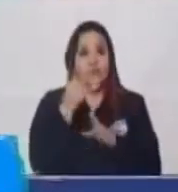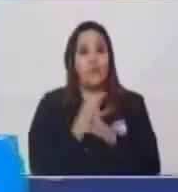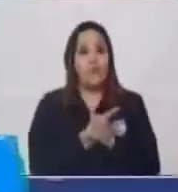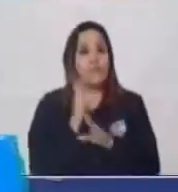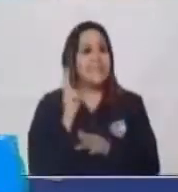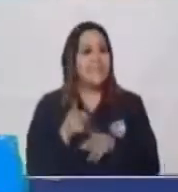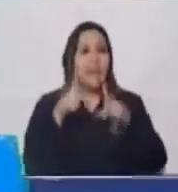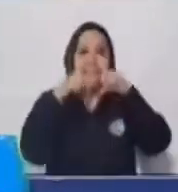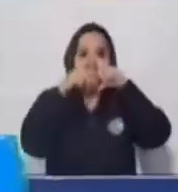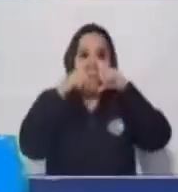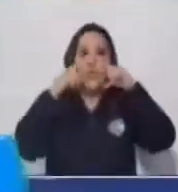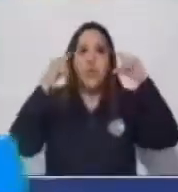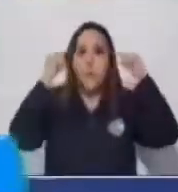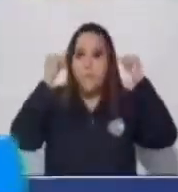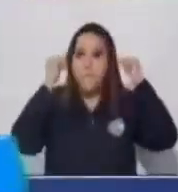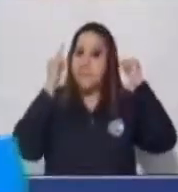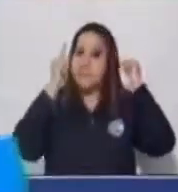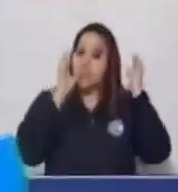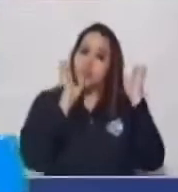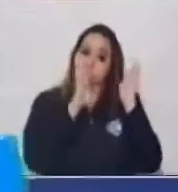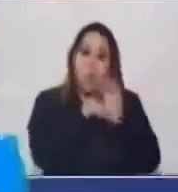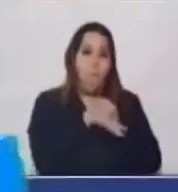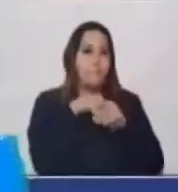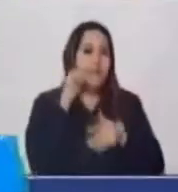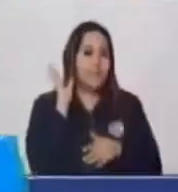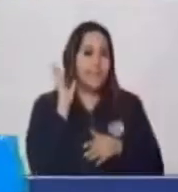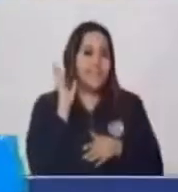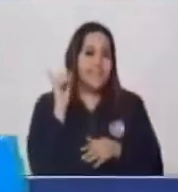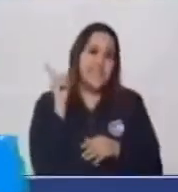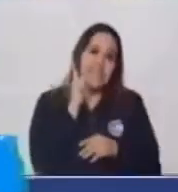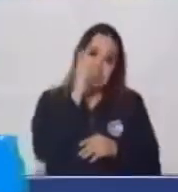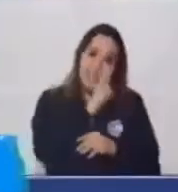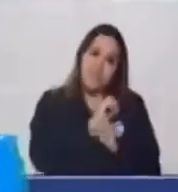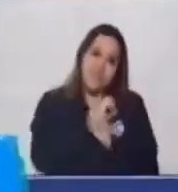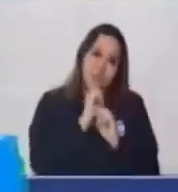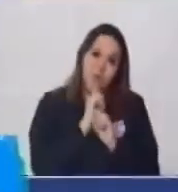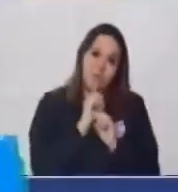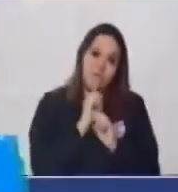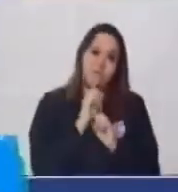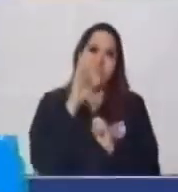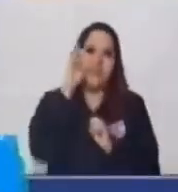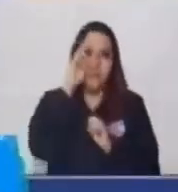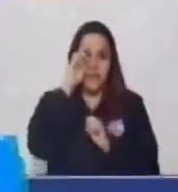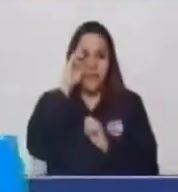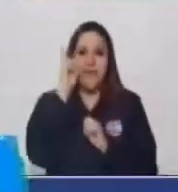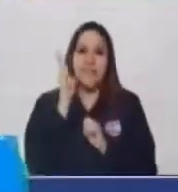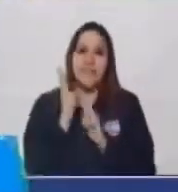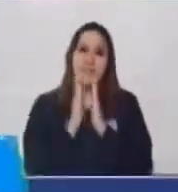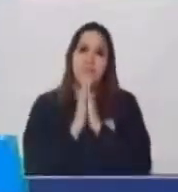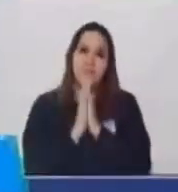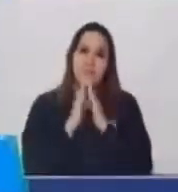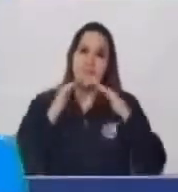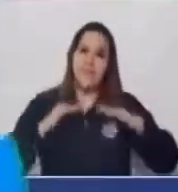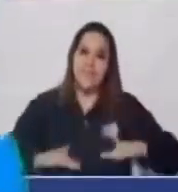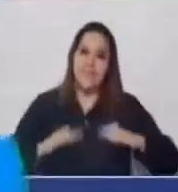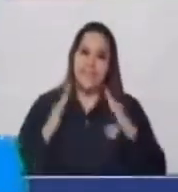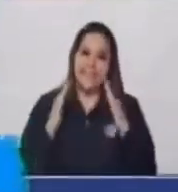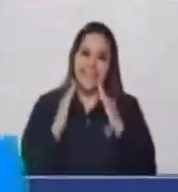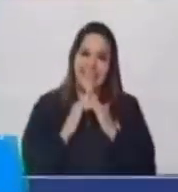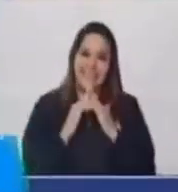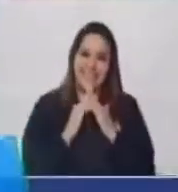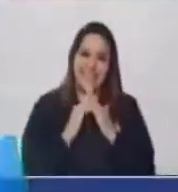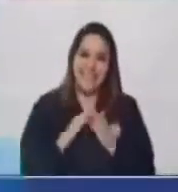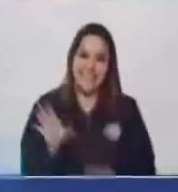Tu mascarilla Si es necesario Que salgas Y si no Recuerda Lo que siempre Te decimos Quédate En